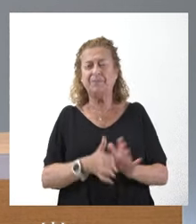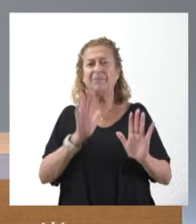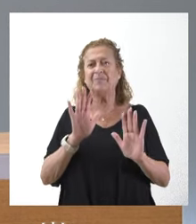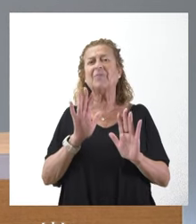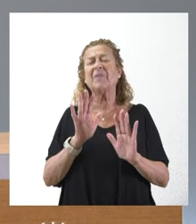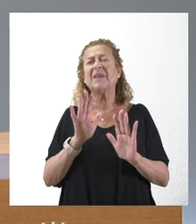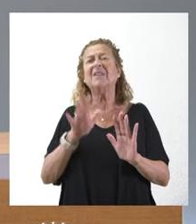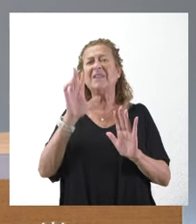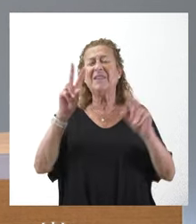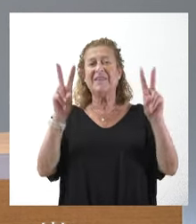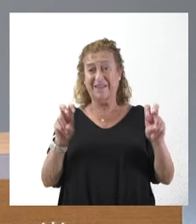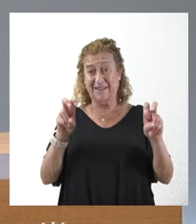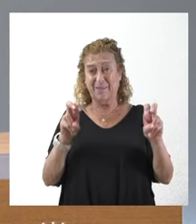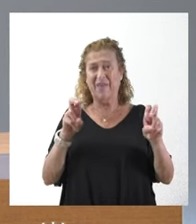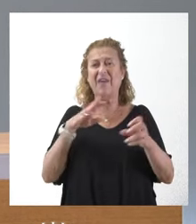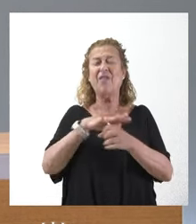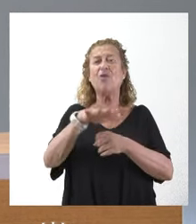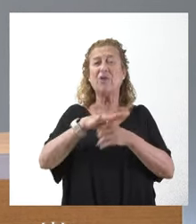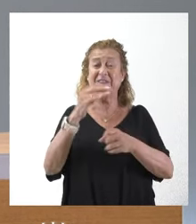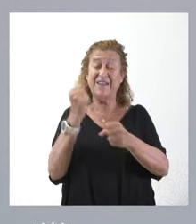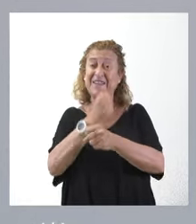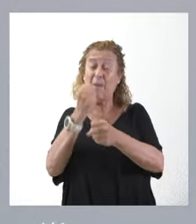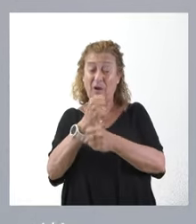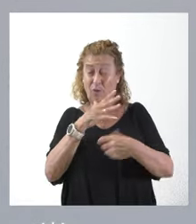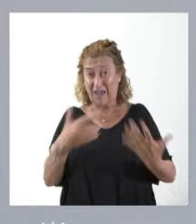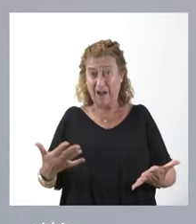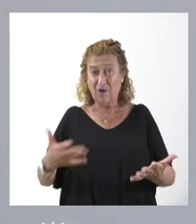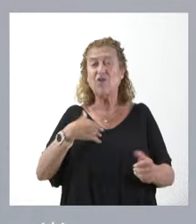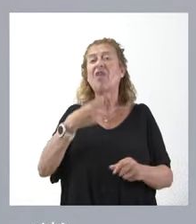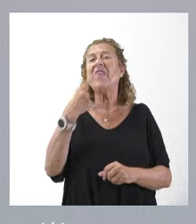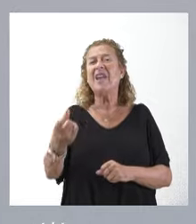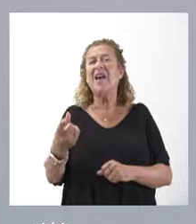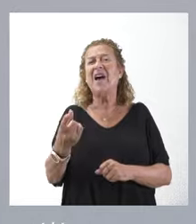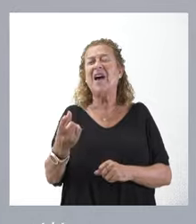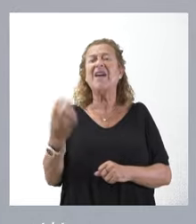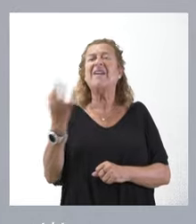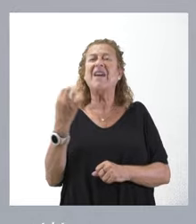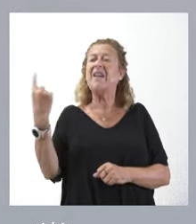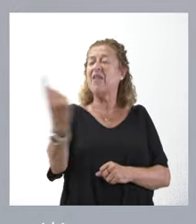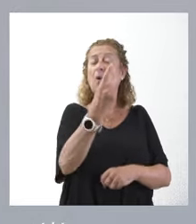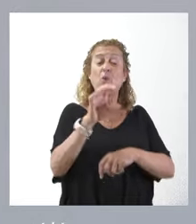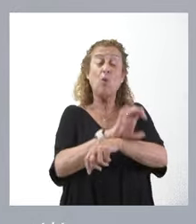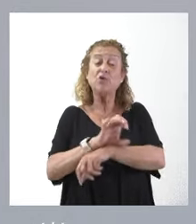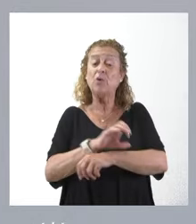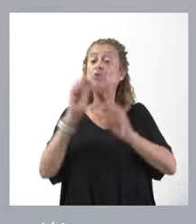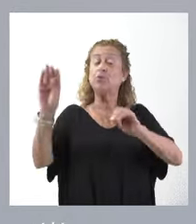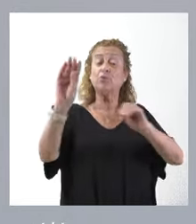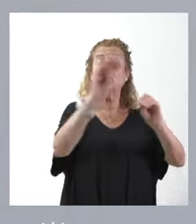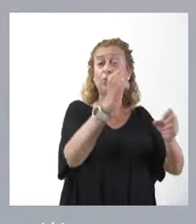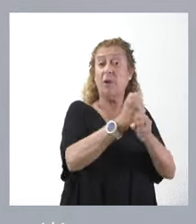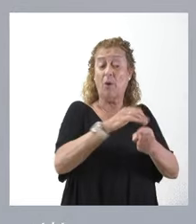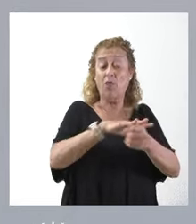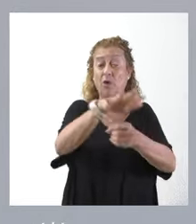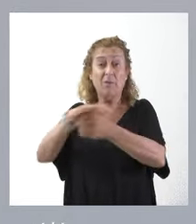cuestión de las áreas de trabajo inmediato, yo diría que cada consejero en su área de actividad tiene